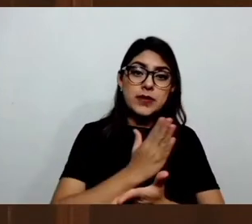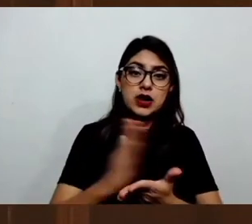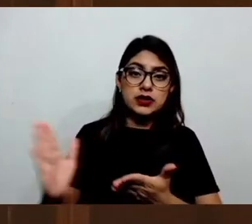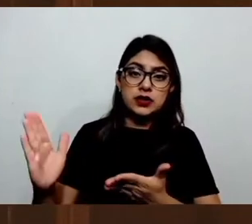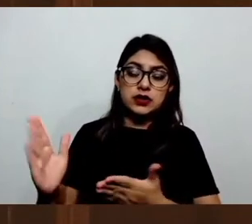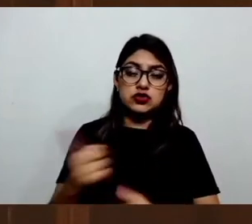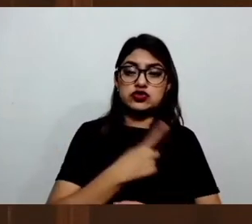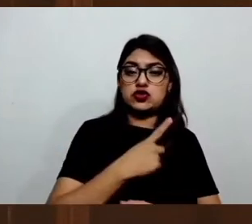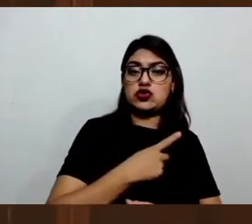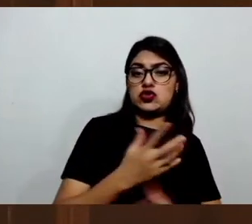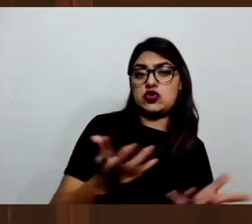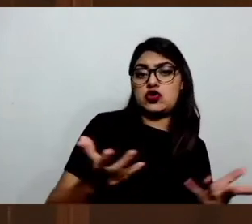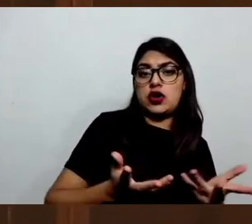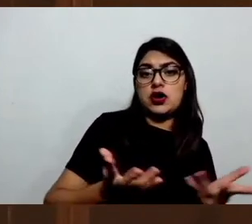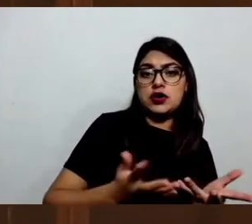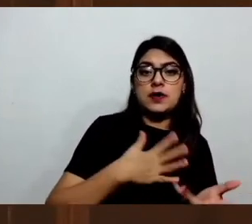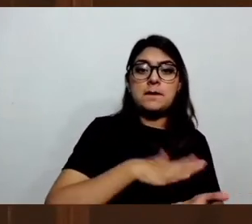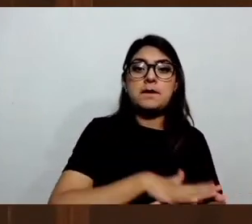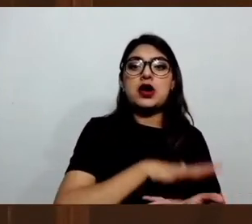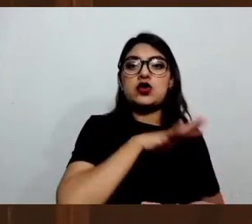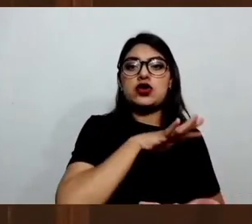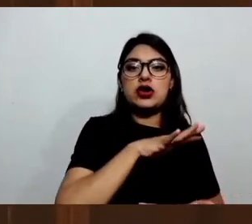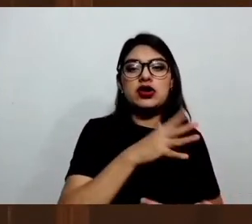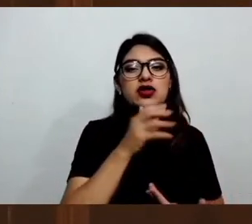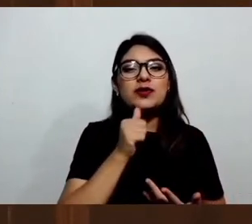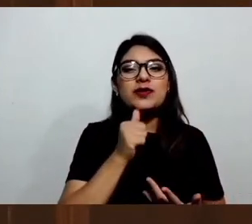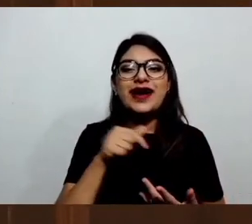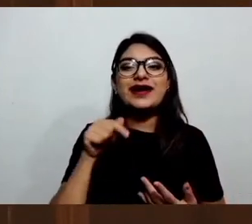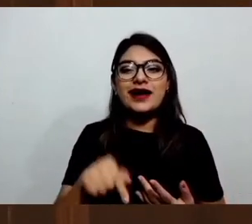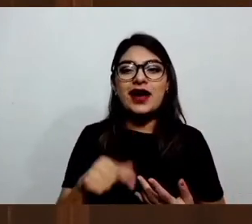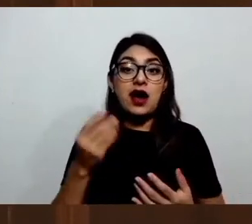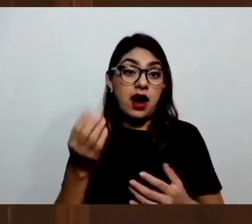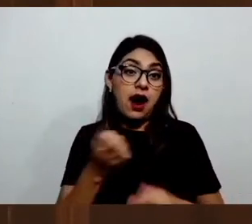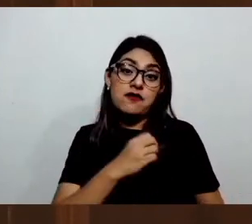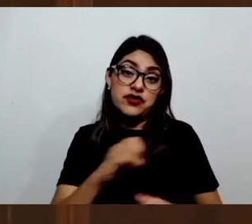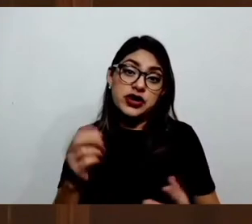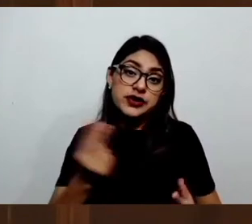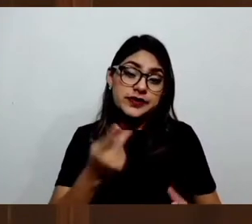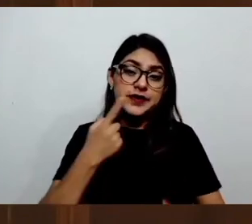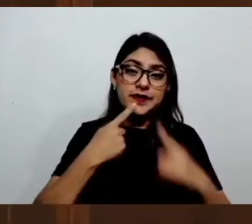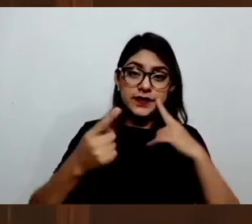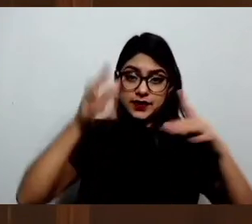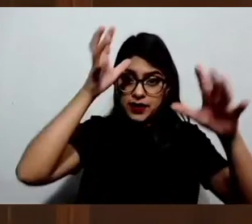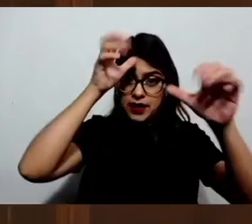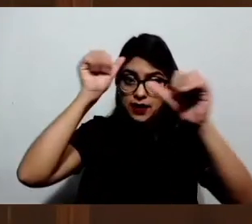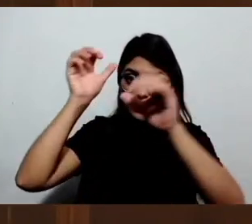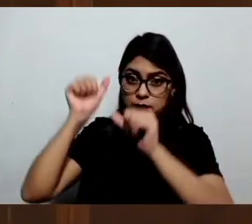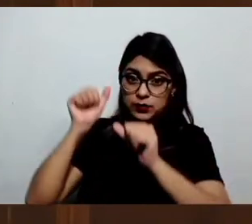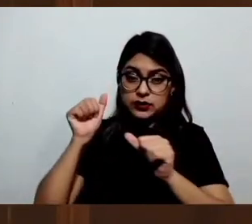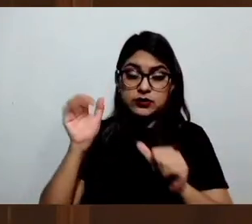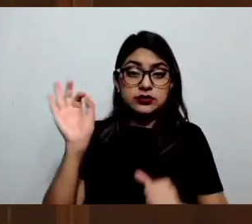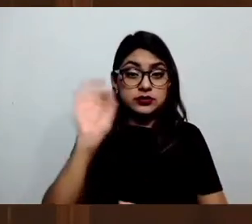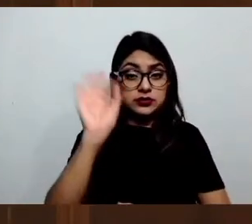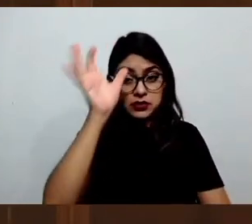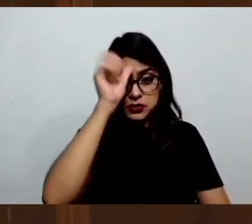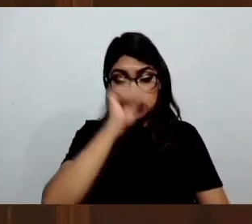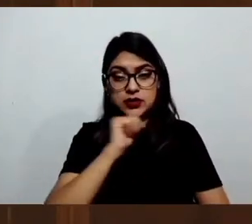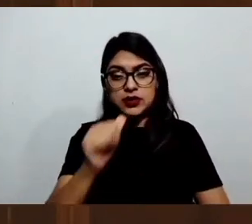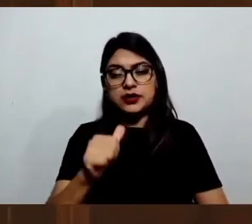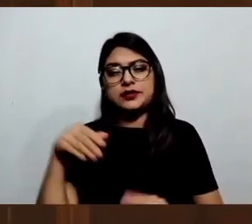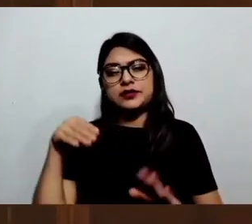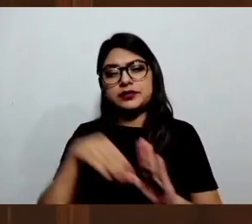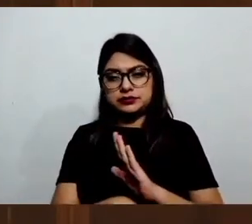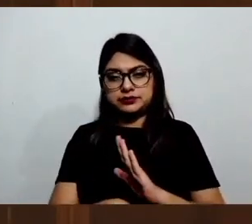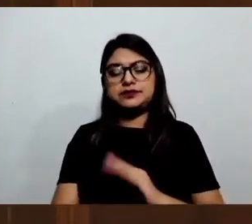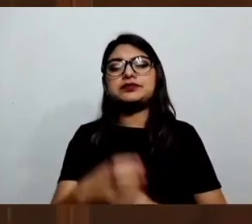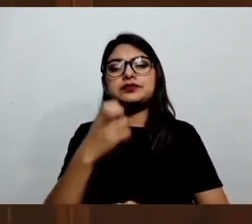calificada. Entonces, tiene que haber acuerdos y eso es lo que tenemos que construir,